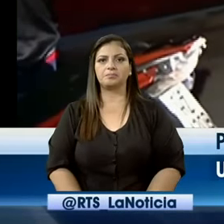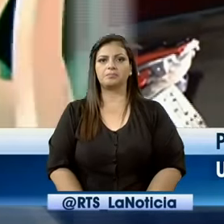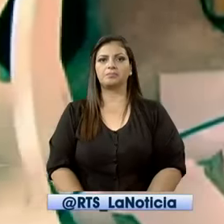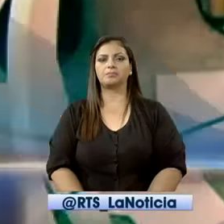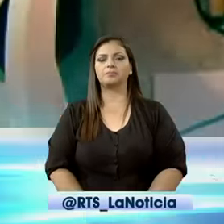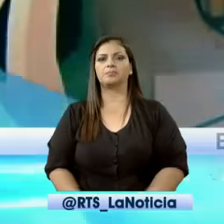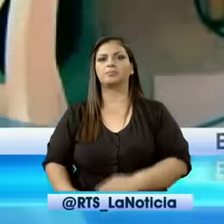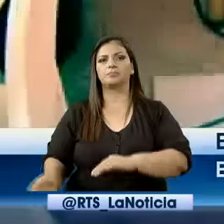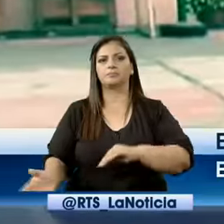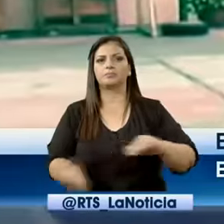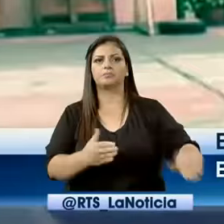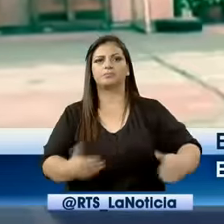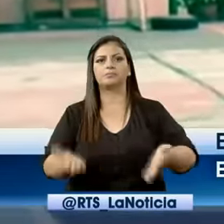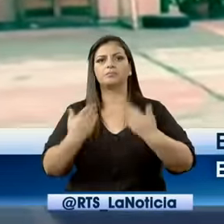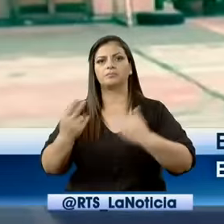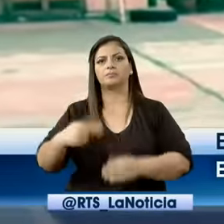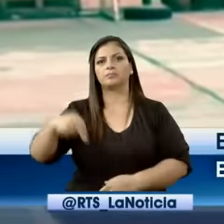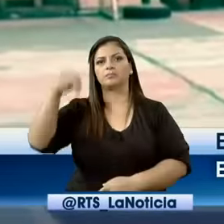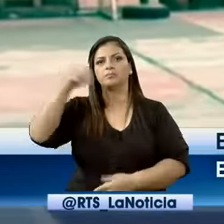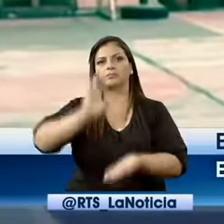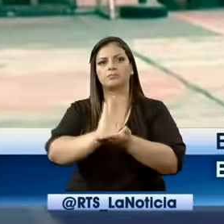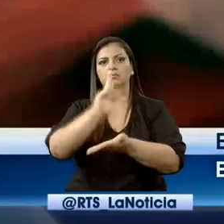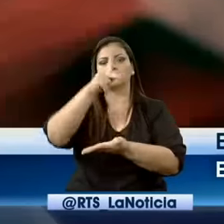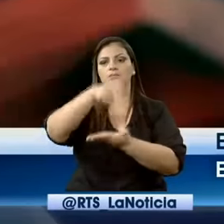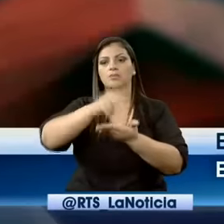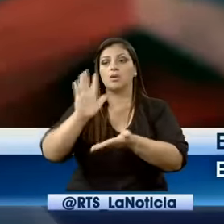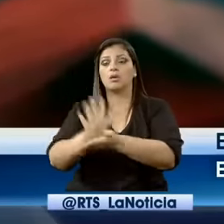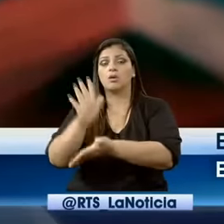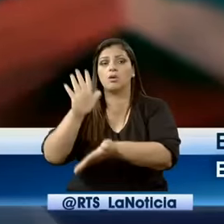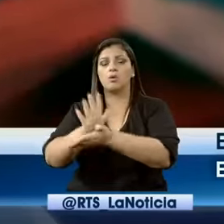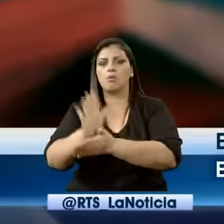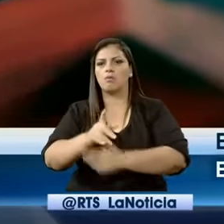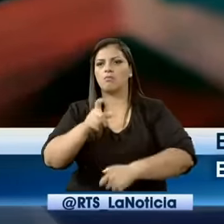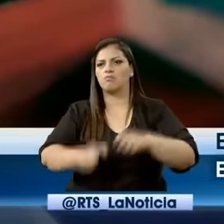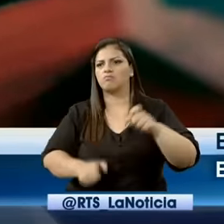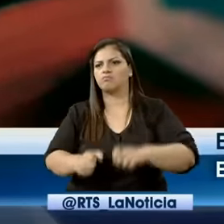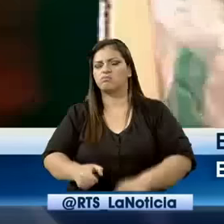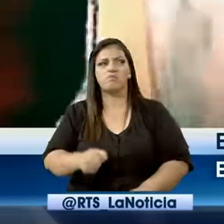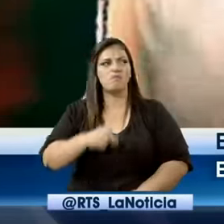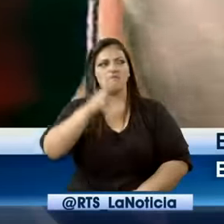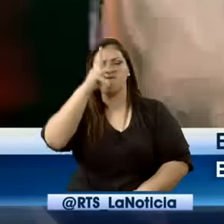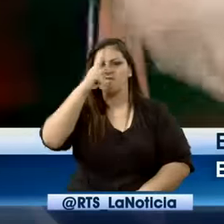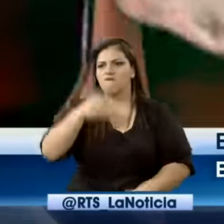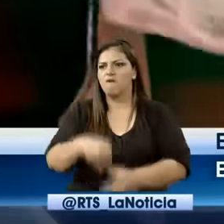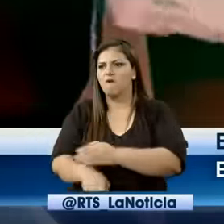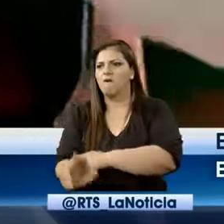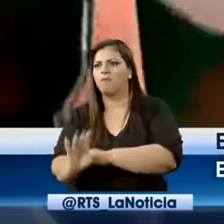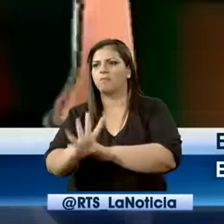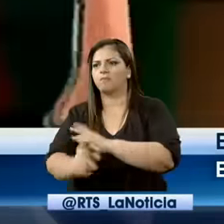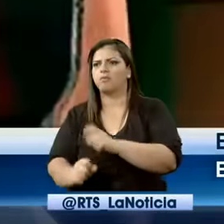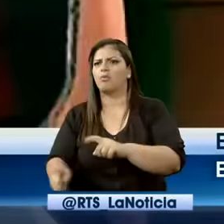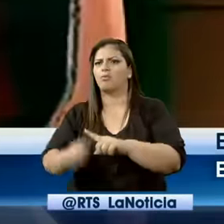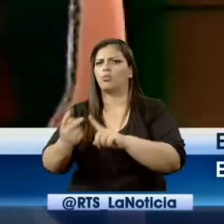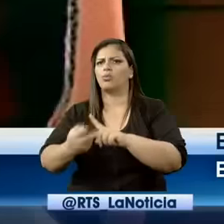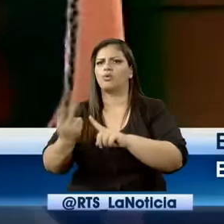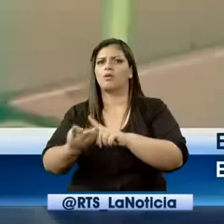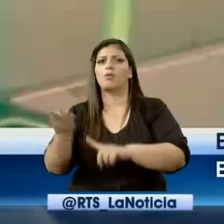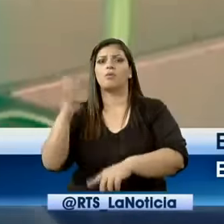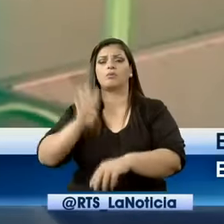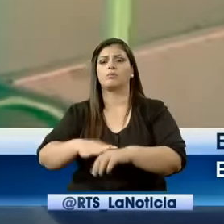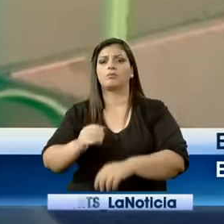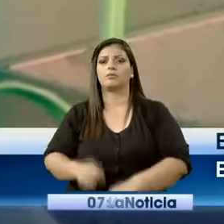Una escuela que está ubicada al norte de Guayaquil ha sido blanco de la delincuencia, según los padres de familia, por cuatro ocasiones